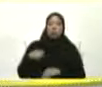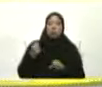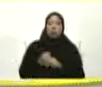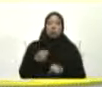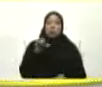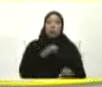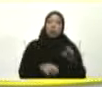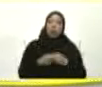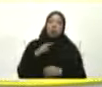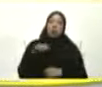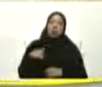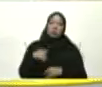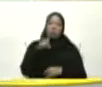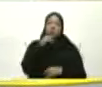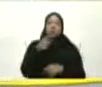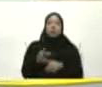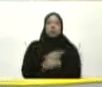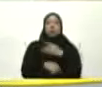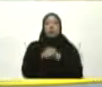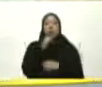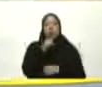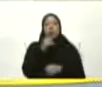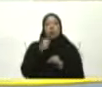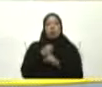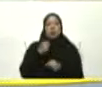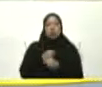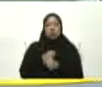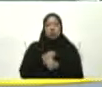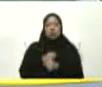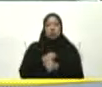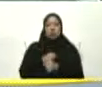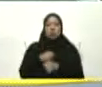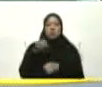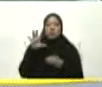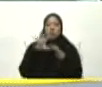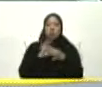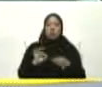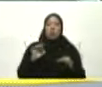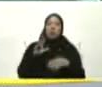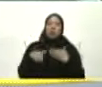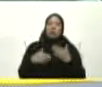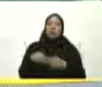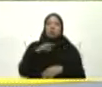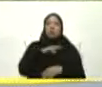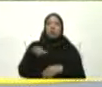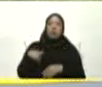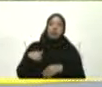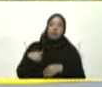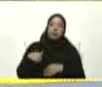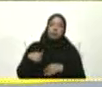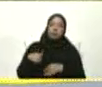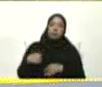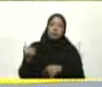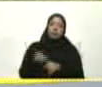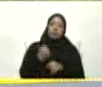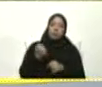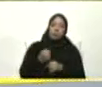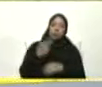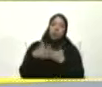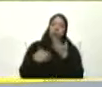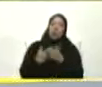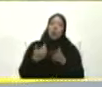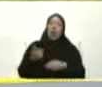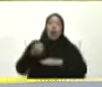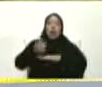bioanálisis Yo antes de ayer Estuve por ahí Hablando Con su decana Con sus representantes Sus